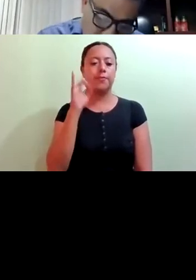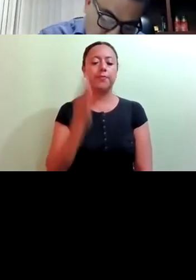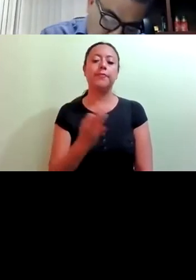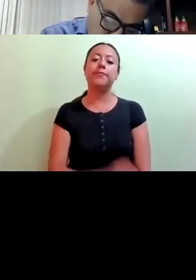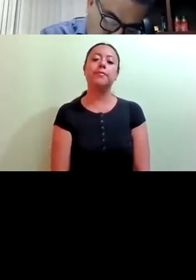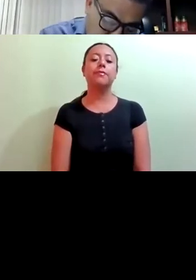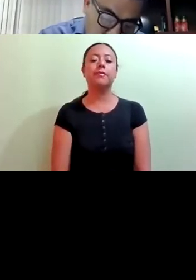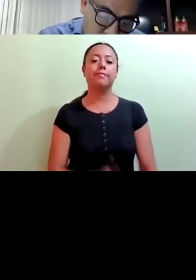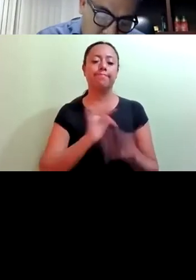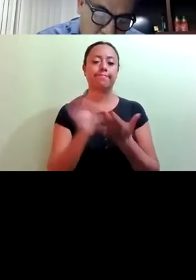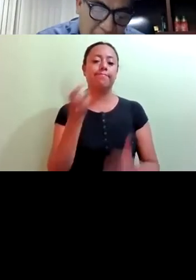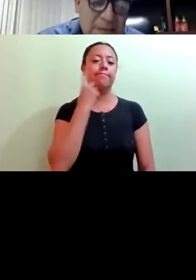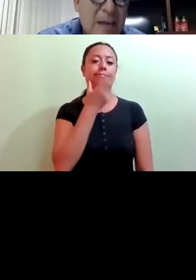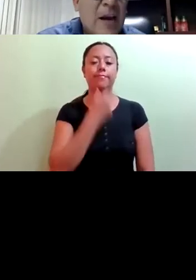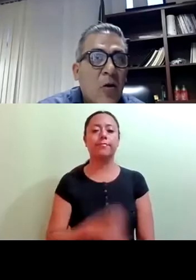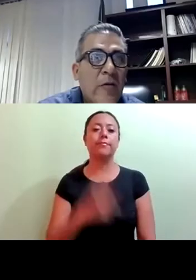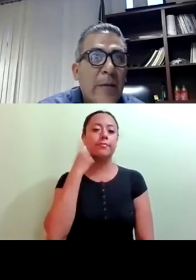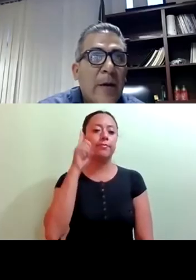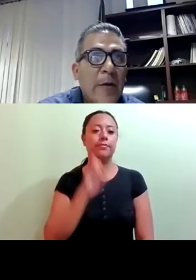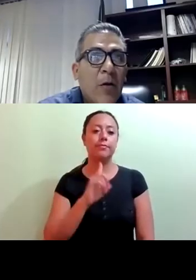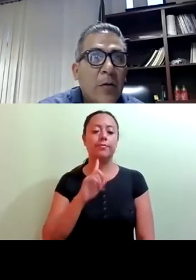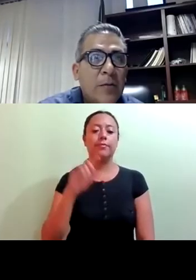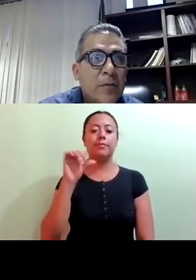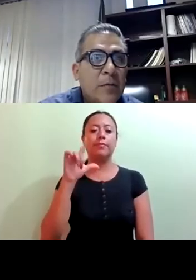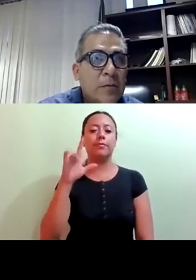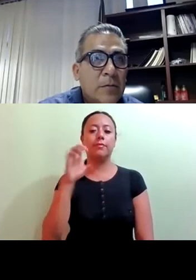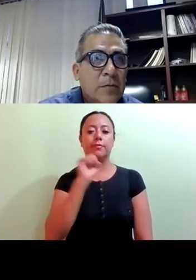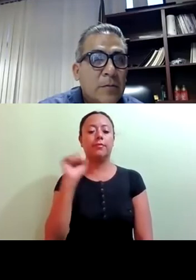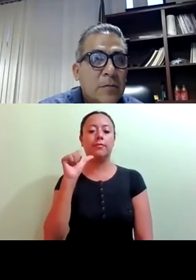Gracias, diputado. Diputada Alessandra Rojo de la Vega Piccolo.